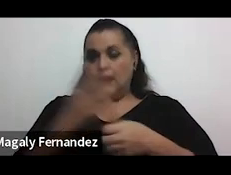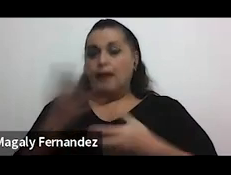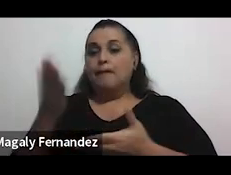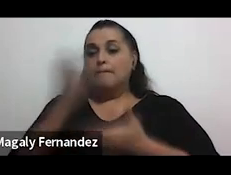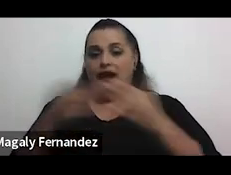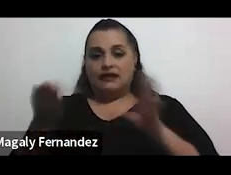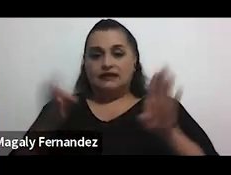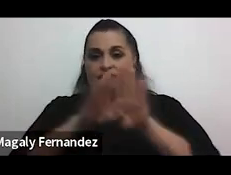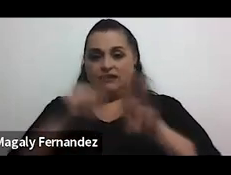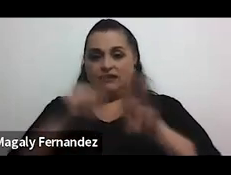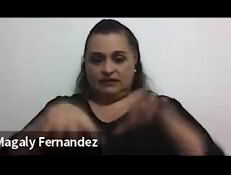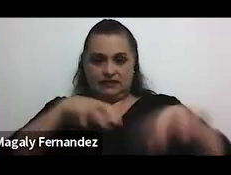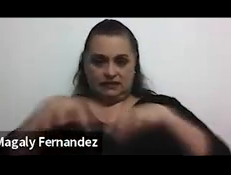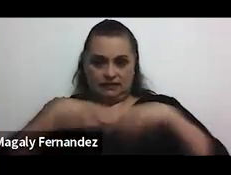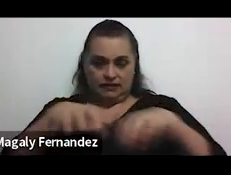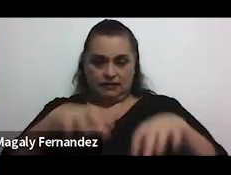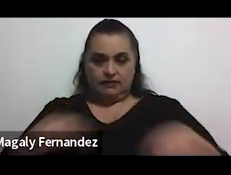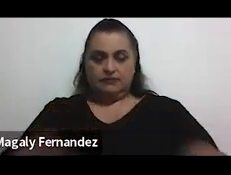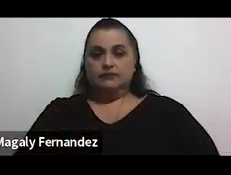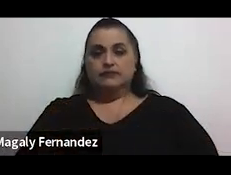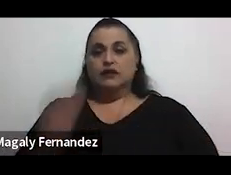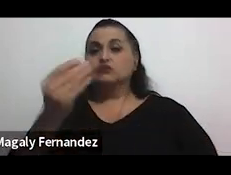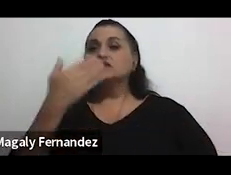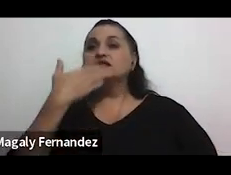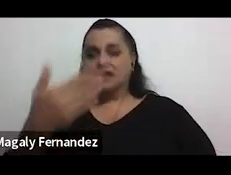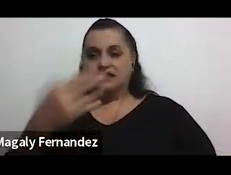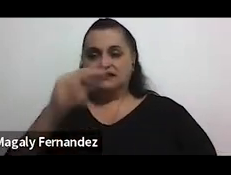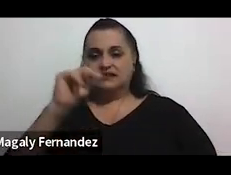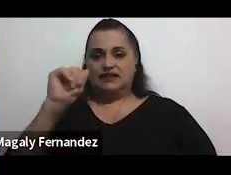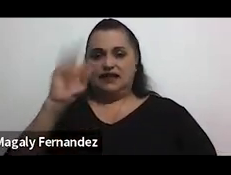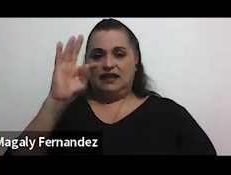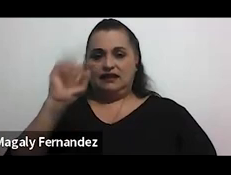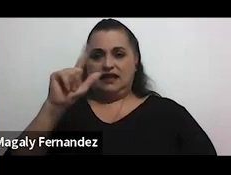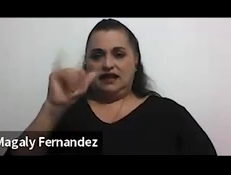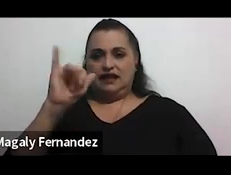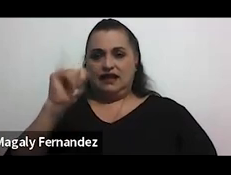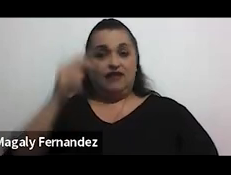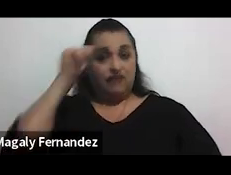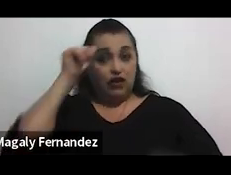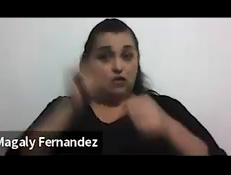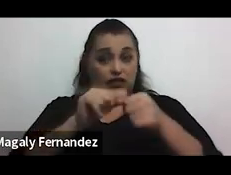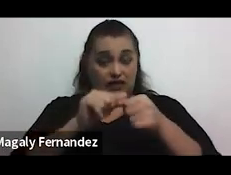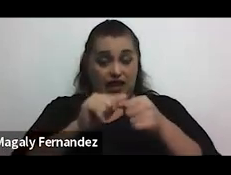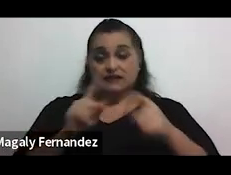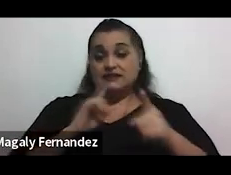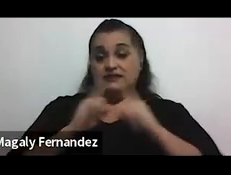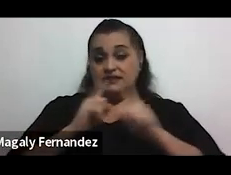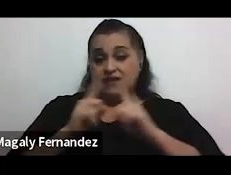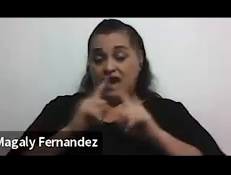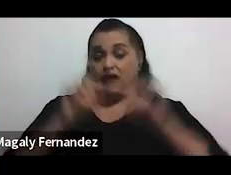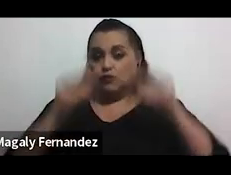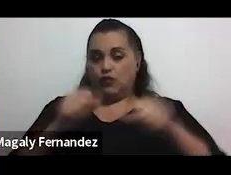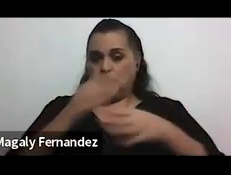cierre de esta actividad muchas gracias Natalia recordarles que en el chat nos pueden compartir las